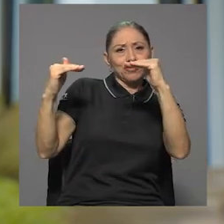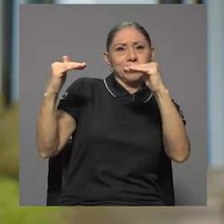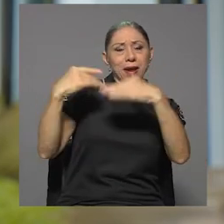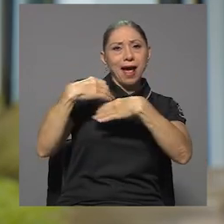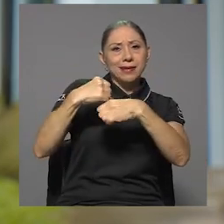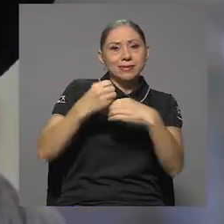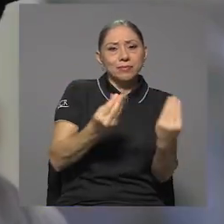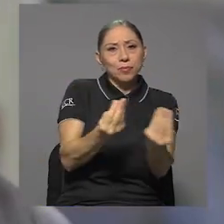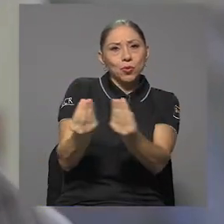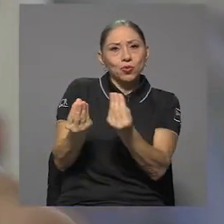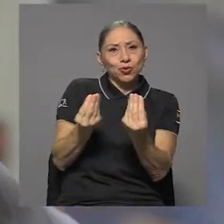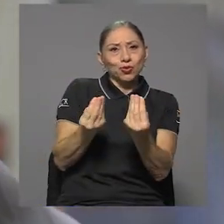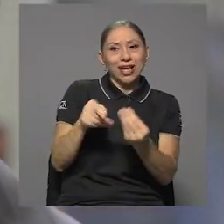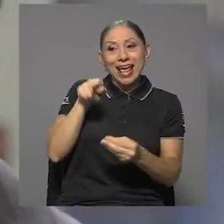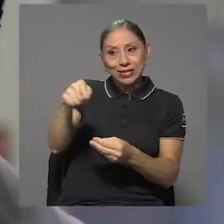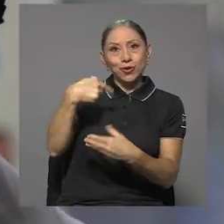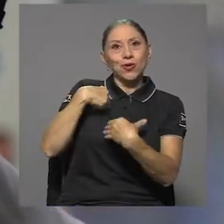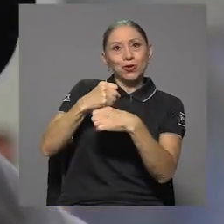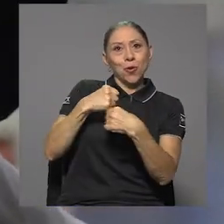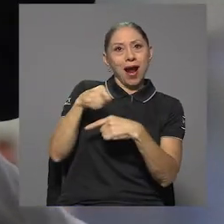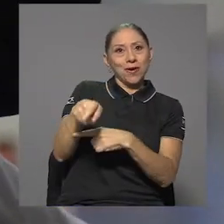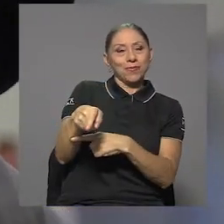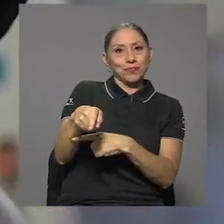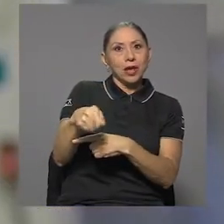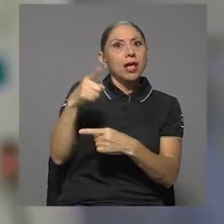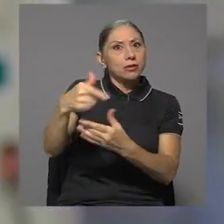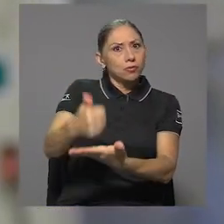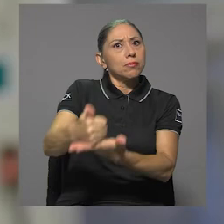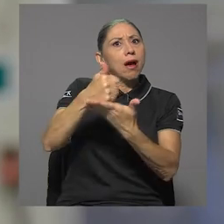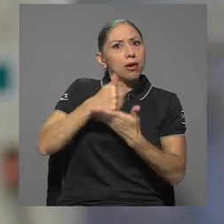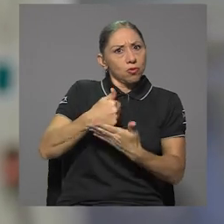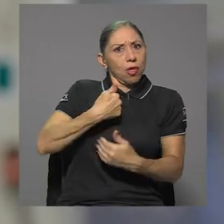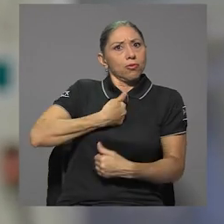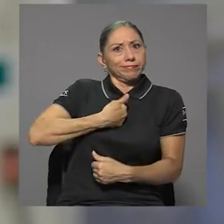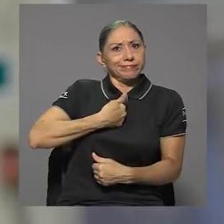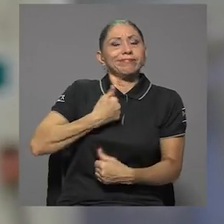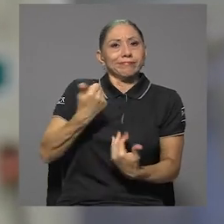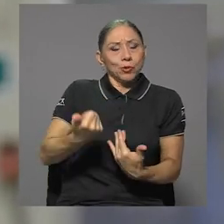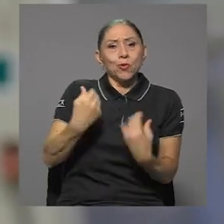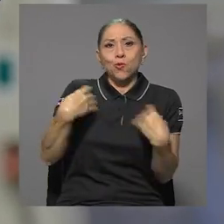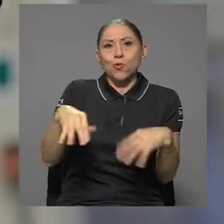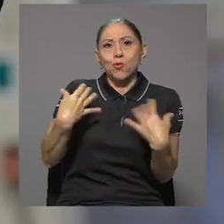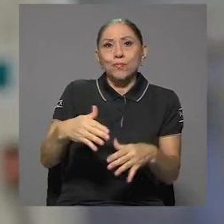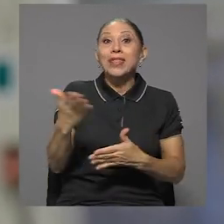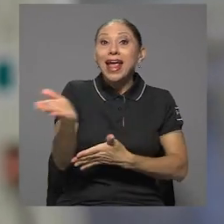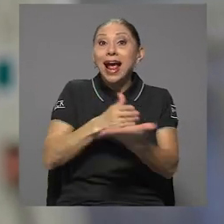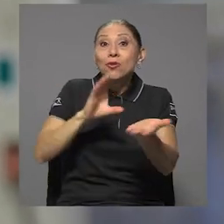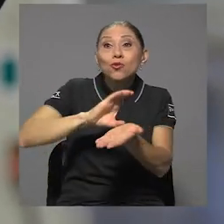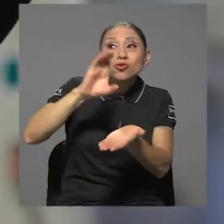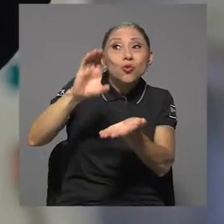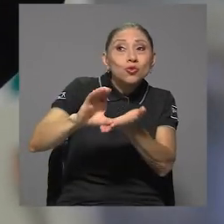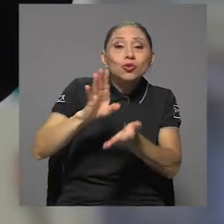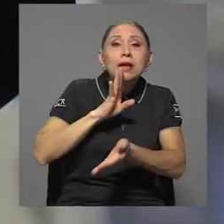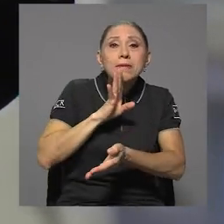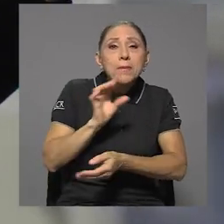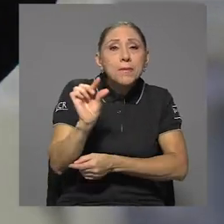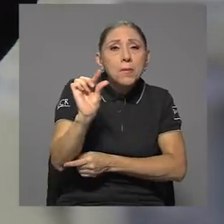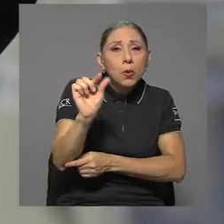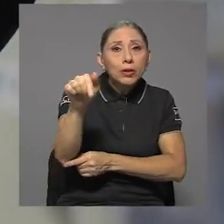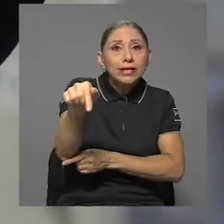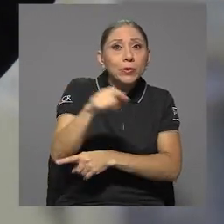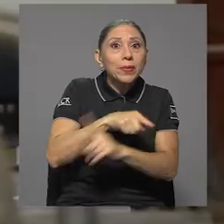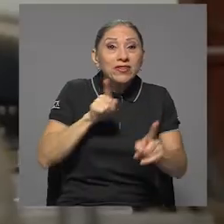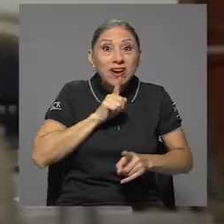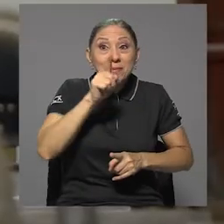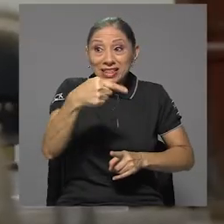Y producto. Entonces ese es mi fuerte y me ha ayudado a montones porque realmente en algunos cursos se nos habla muy poco, pero la